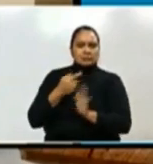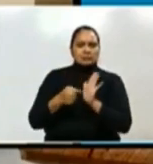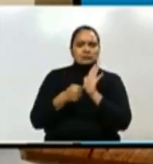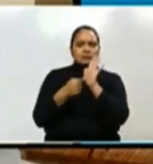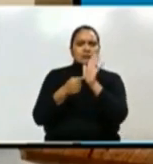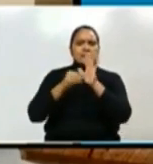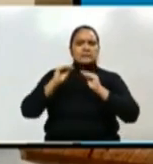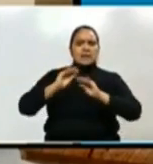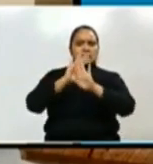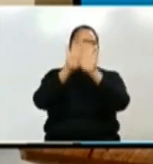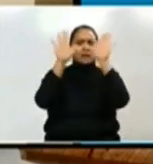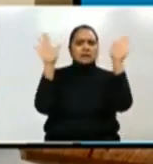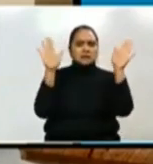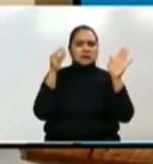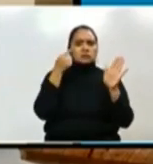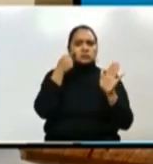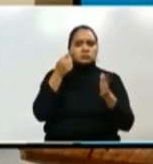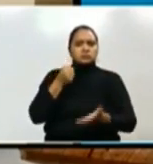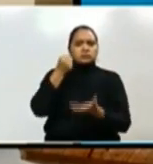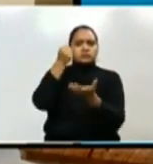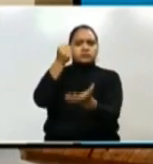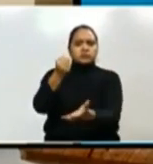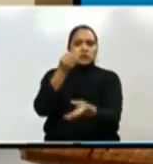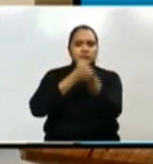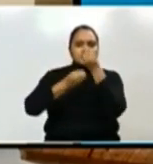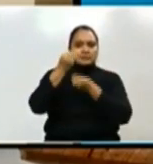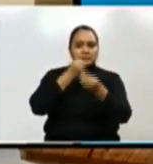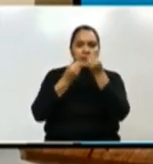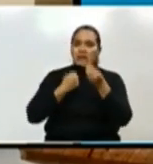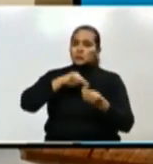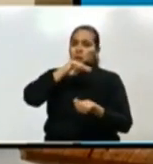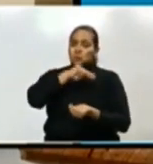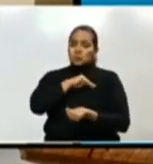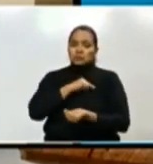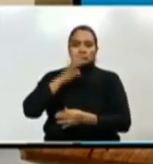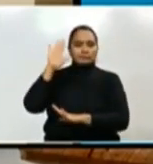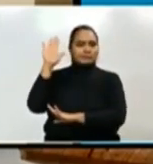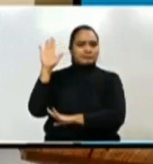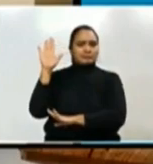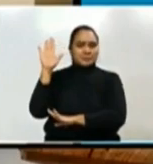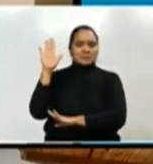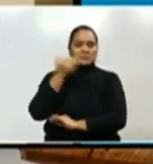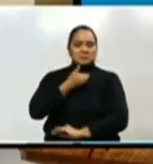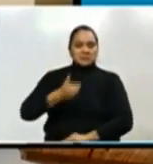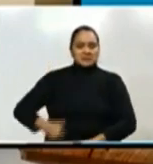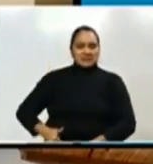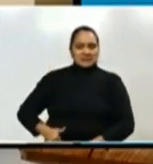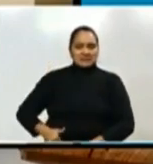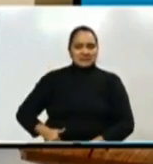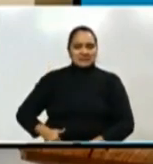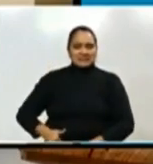transparentar la entrega de estos alimentos. Así es que nosotros nos comprometemos, señor presidente,